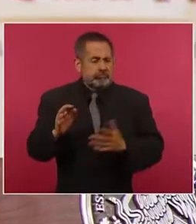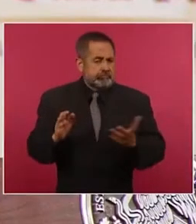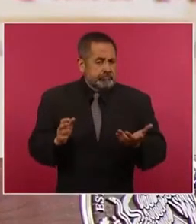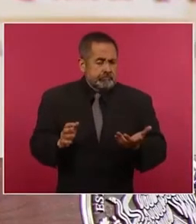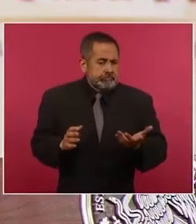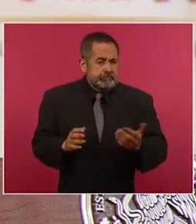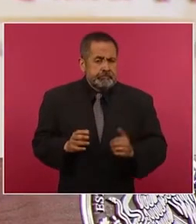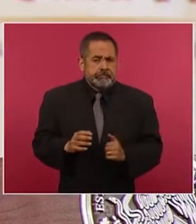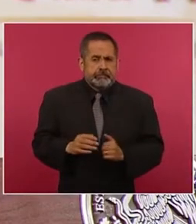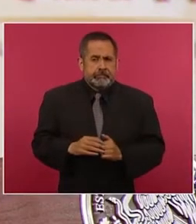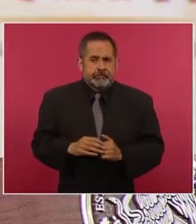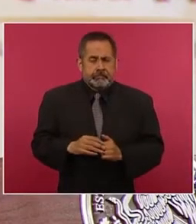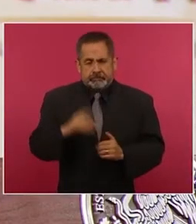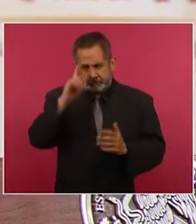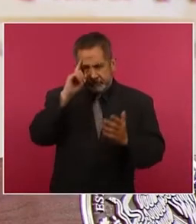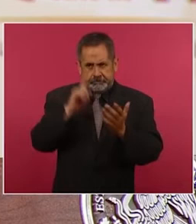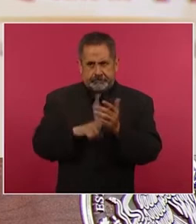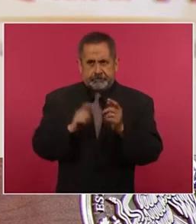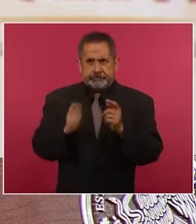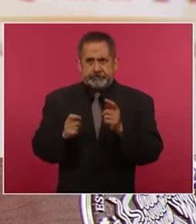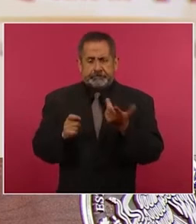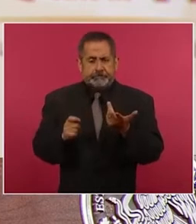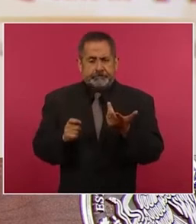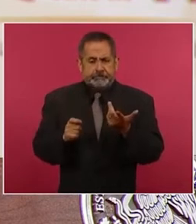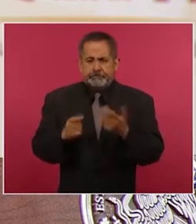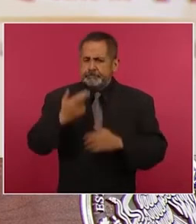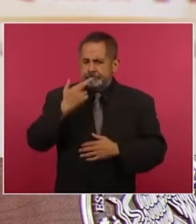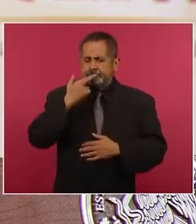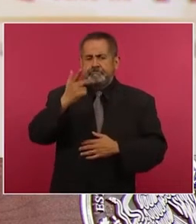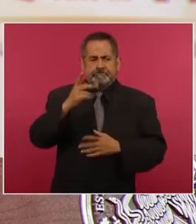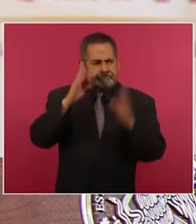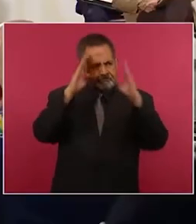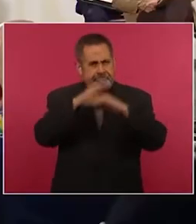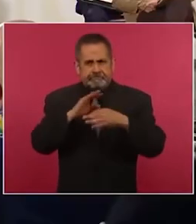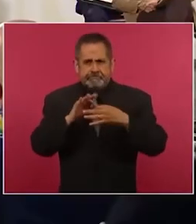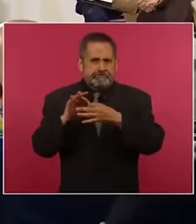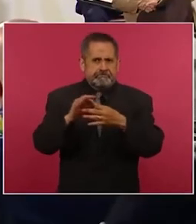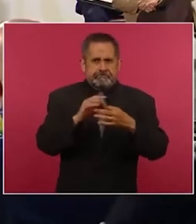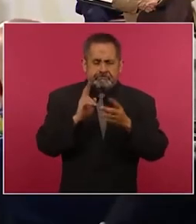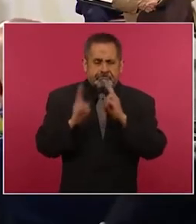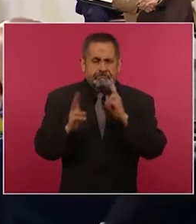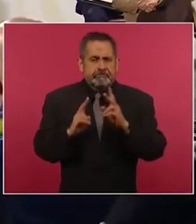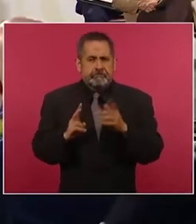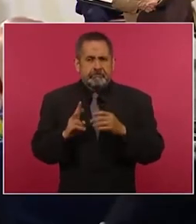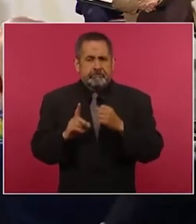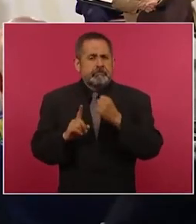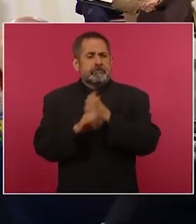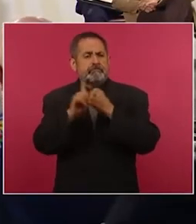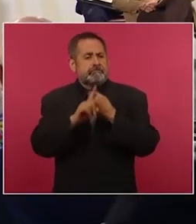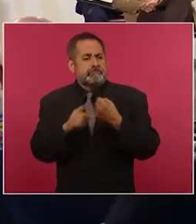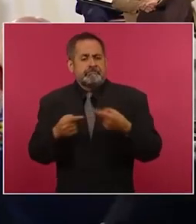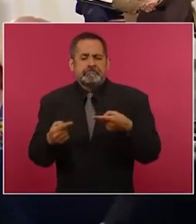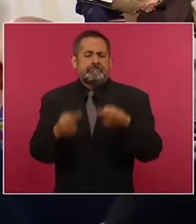Y creo que eso es lo mejor, no la confrontación,